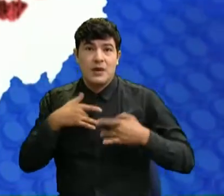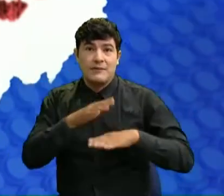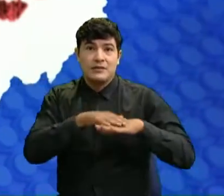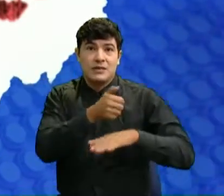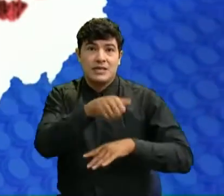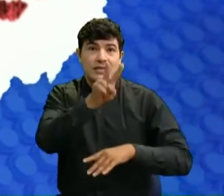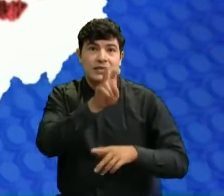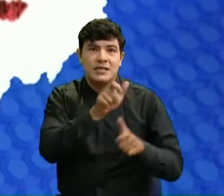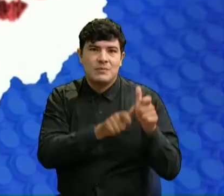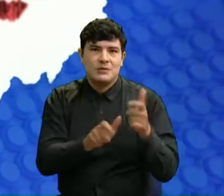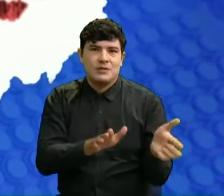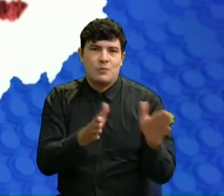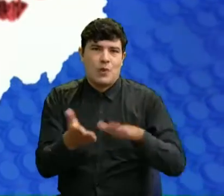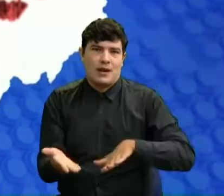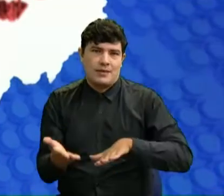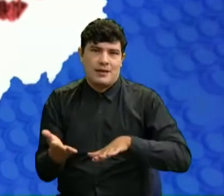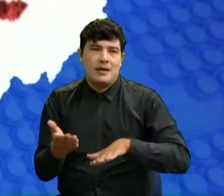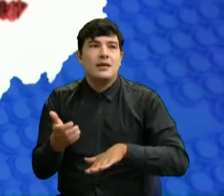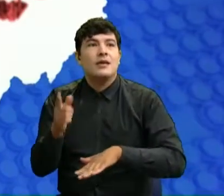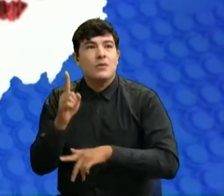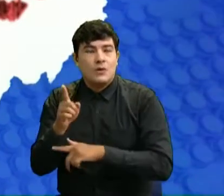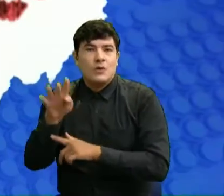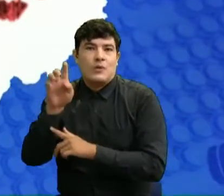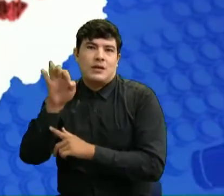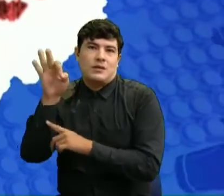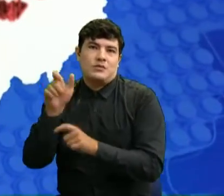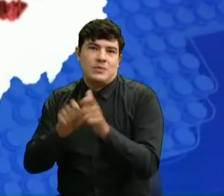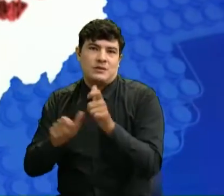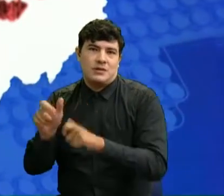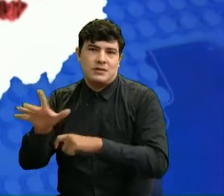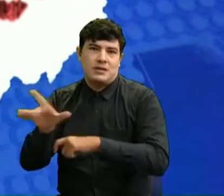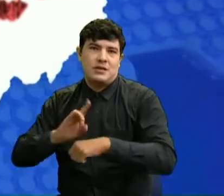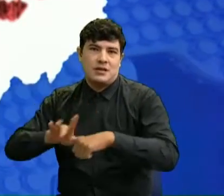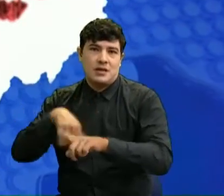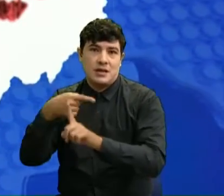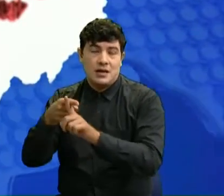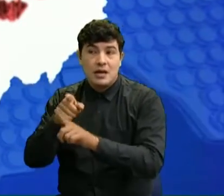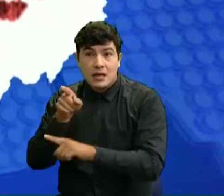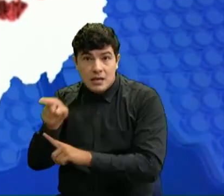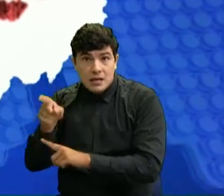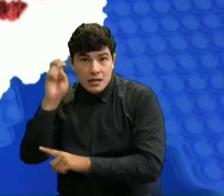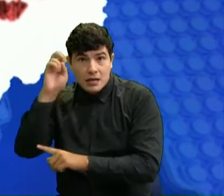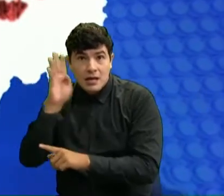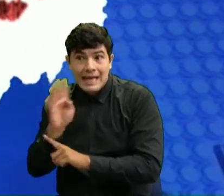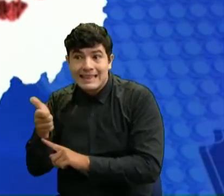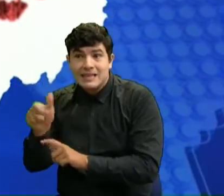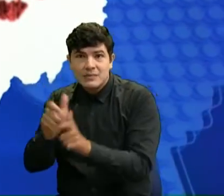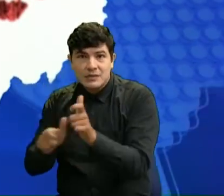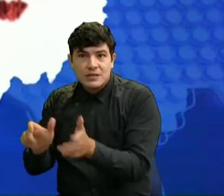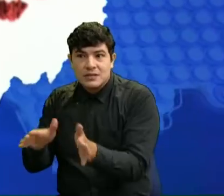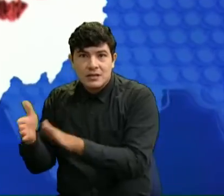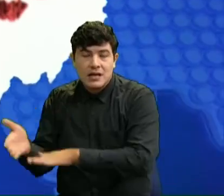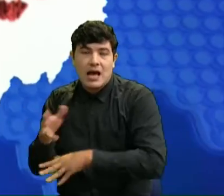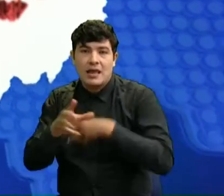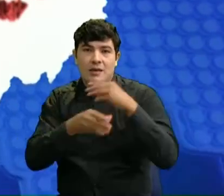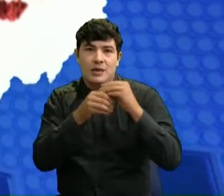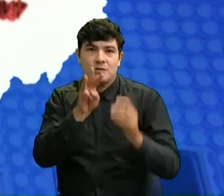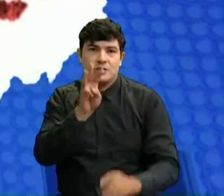nuevos casos de coronavirus en Santander. Para Norte de Santander se reportó la muerte de 10 personas más y 82 nuevos